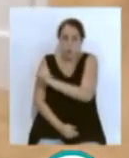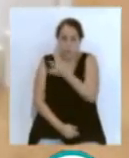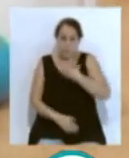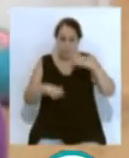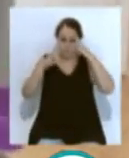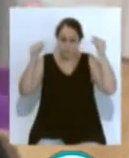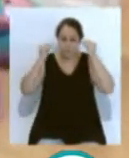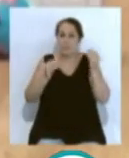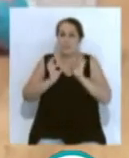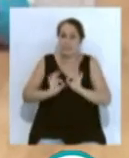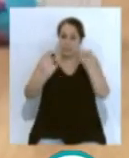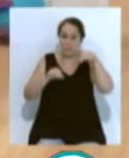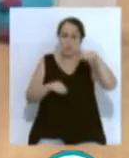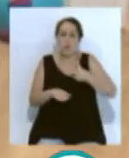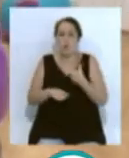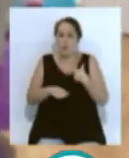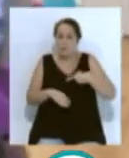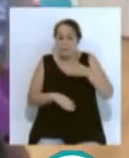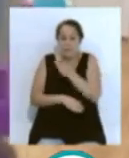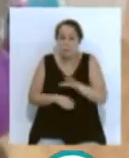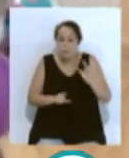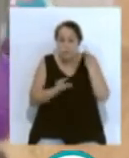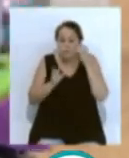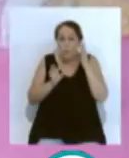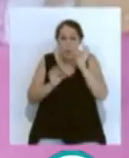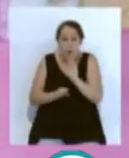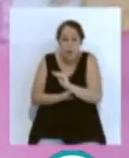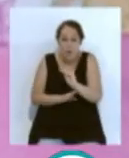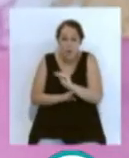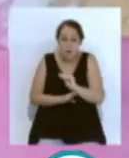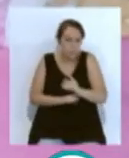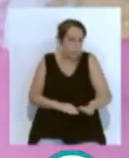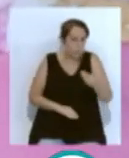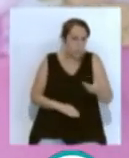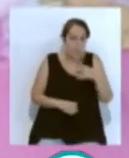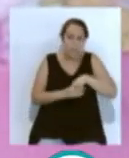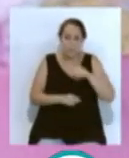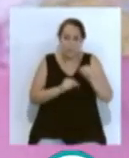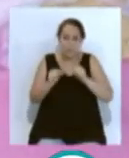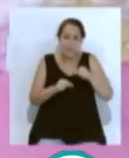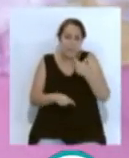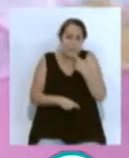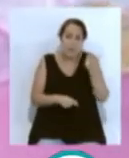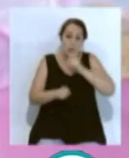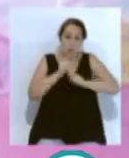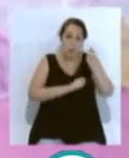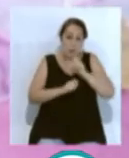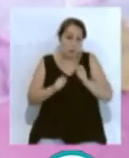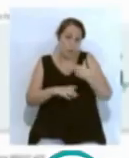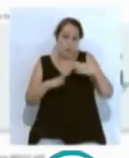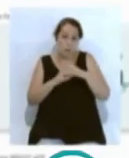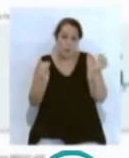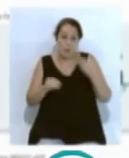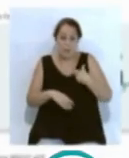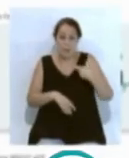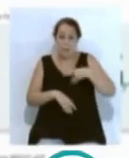especializados en el cuidado de los niños pueden jugar un papel fundamental en el control de la pandemia según la Asociación Andaluza de Pediatras de Atención